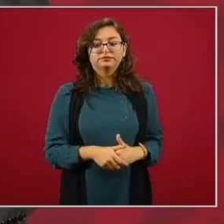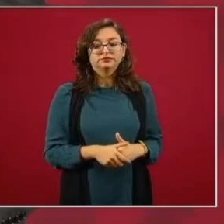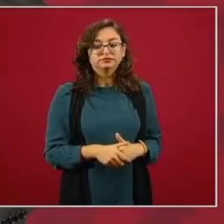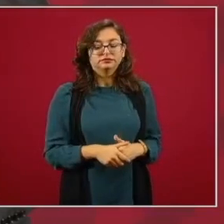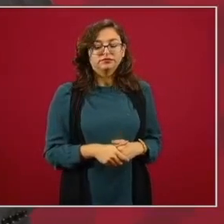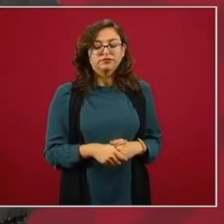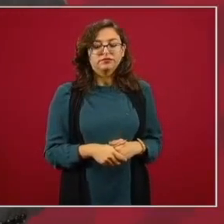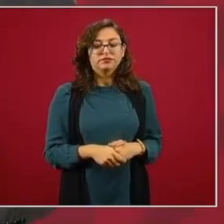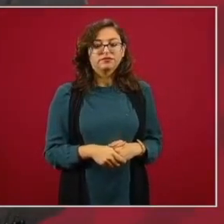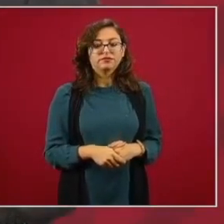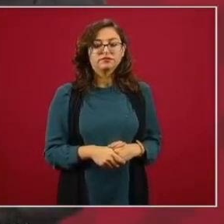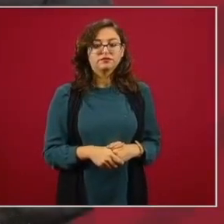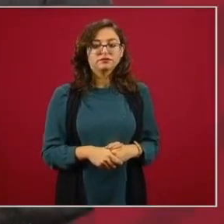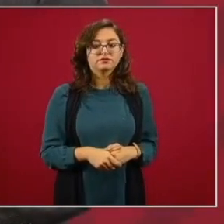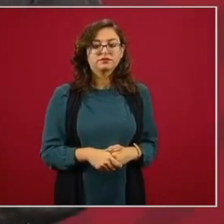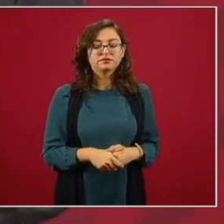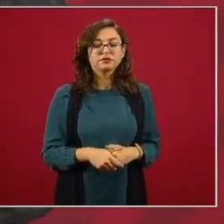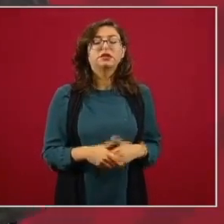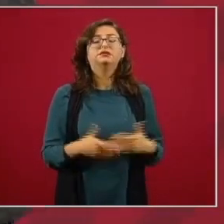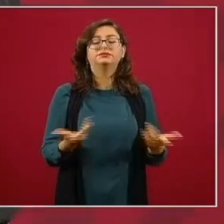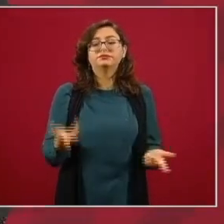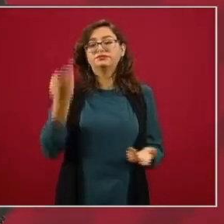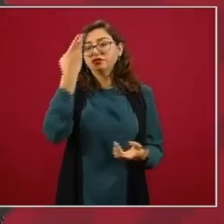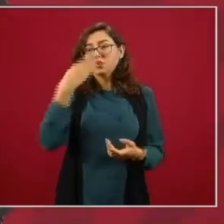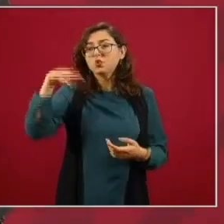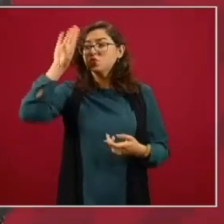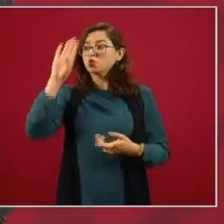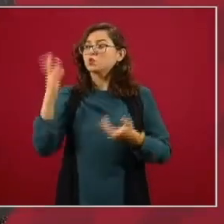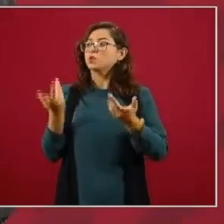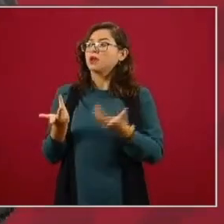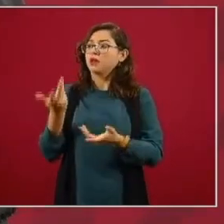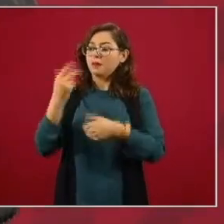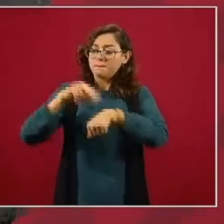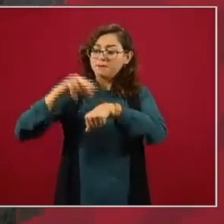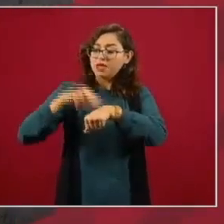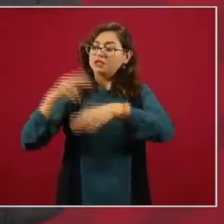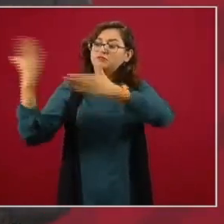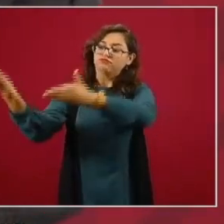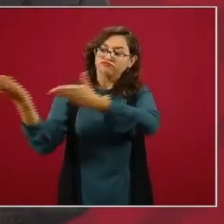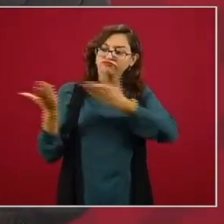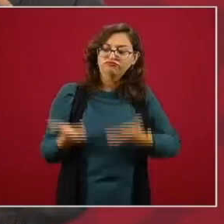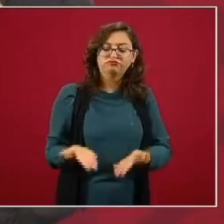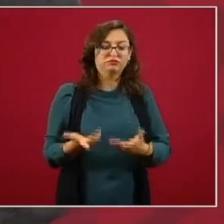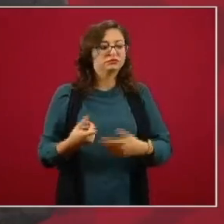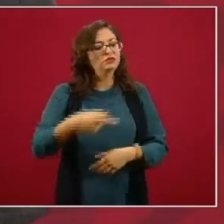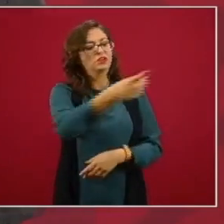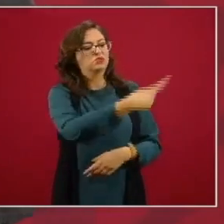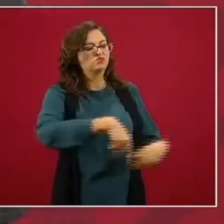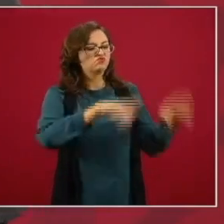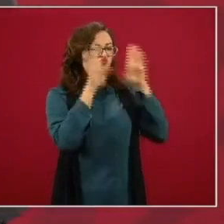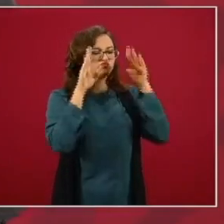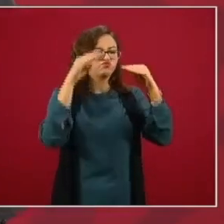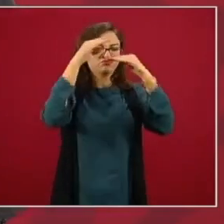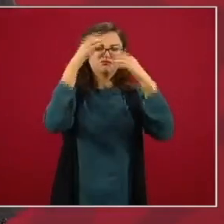vienen los médicos cubanos a ayudarnos y ahí sale el conservadurismo